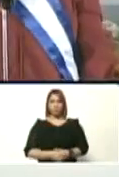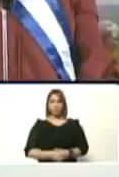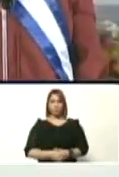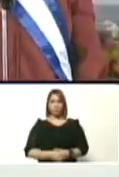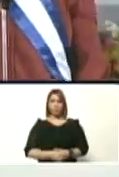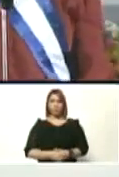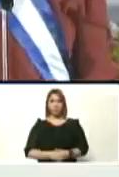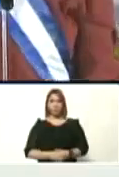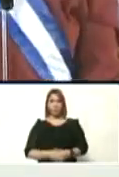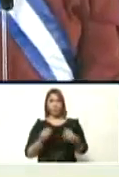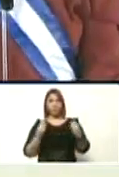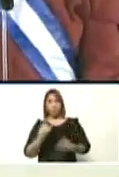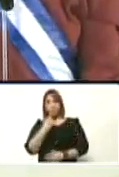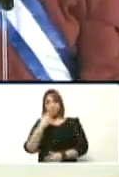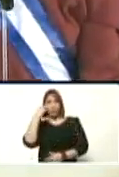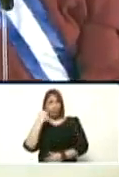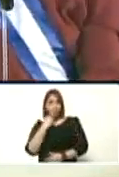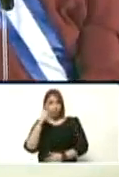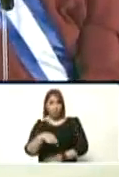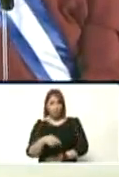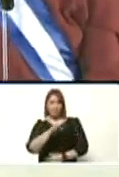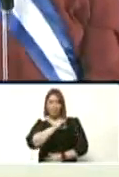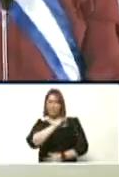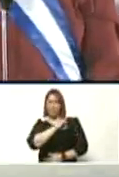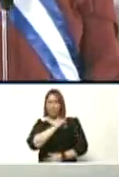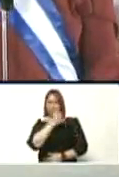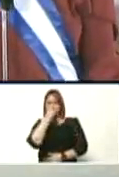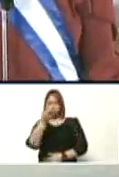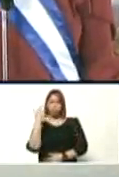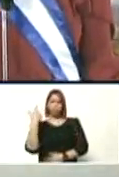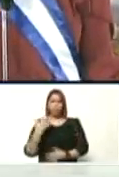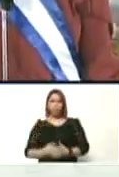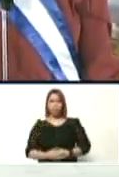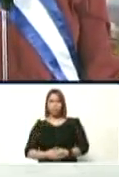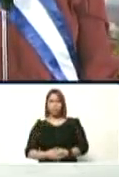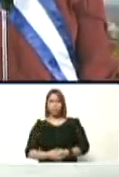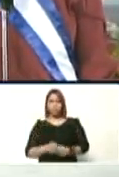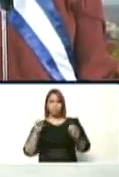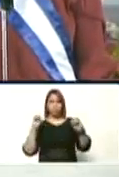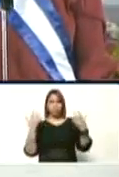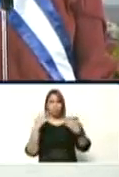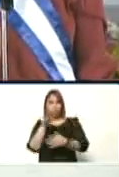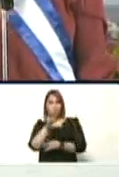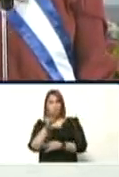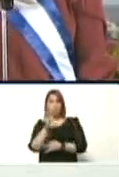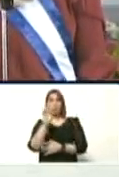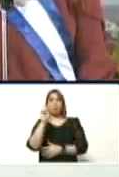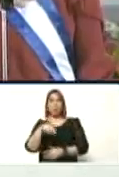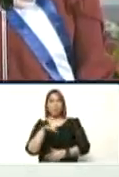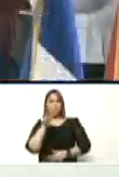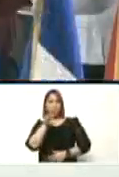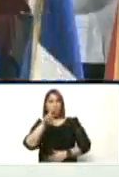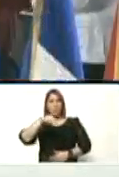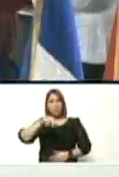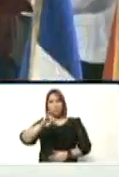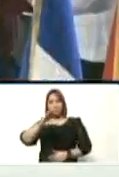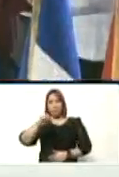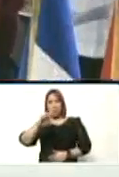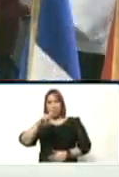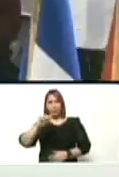como de dijera Bolívar echar el miedo a la espalda y salvar la patria nicaragüense la patria